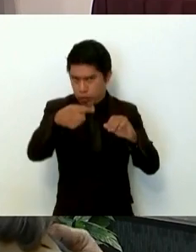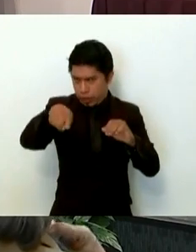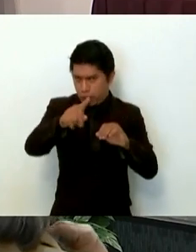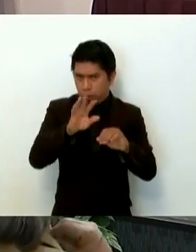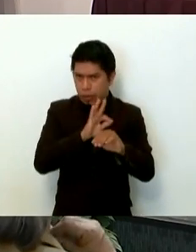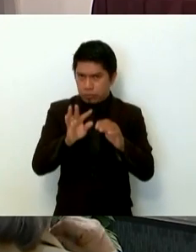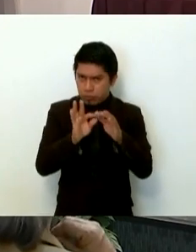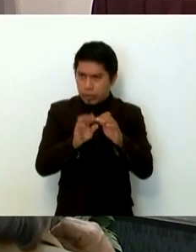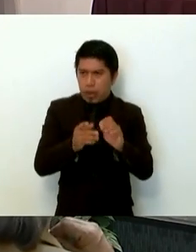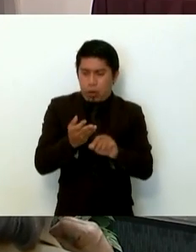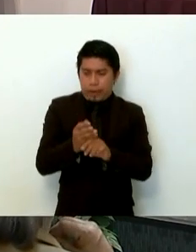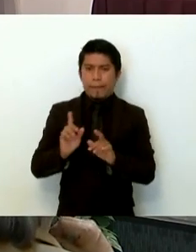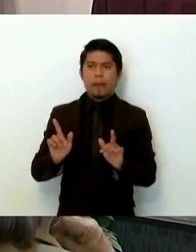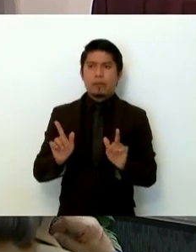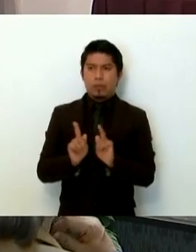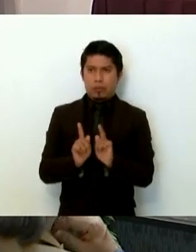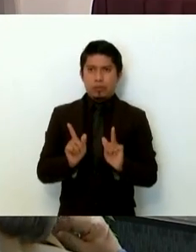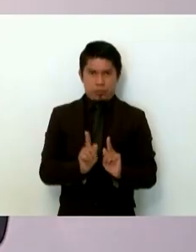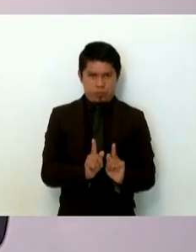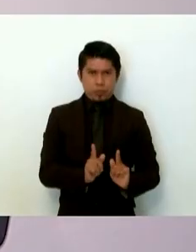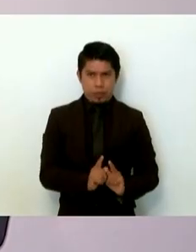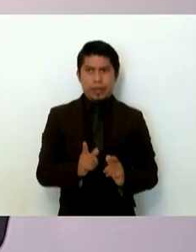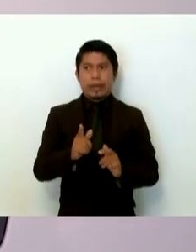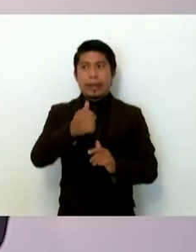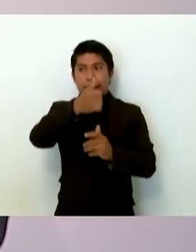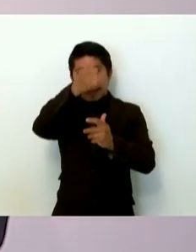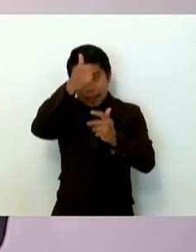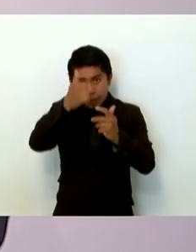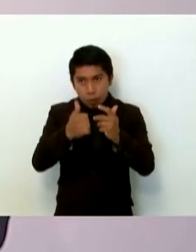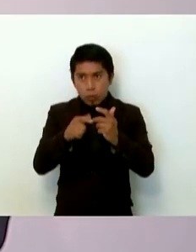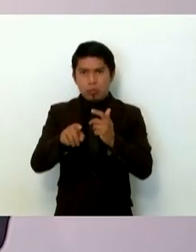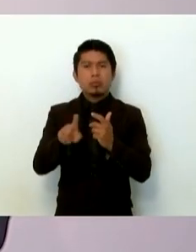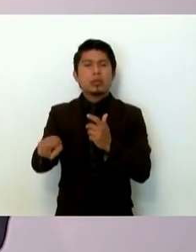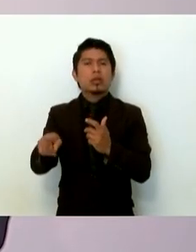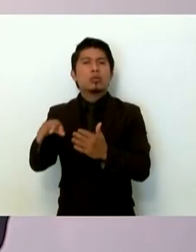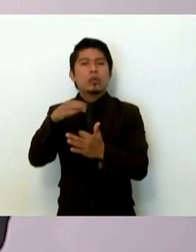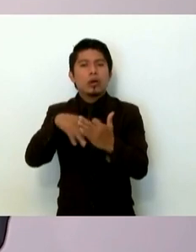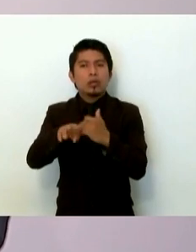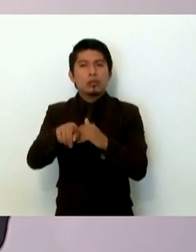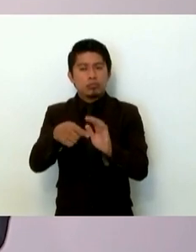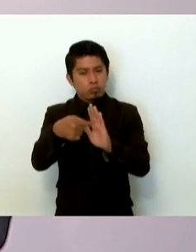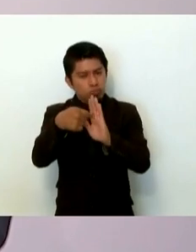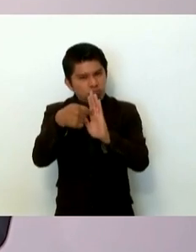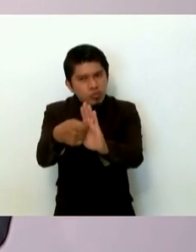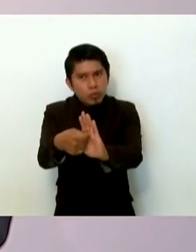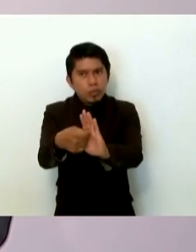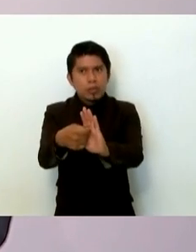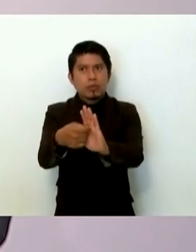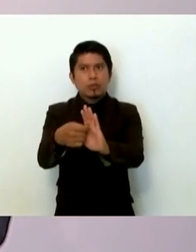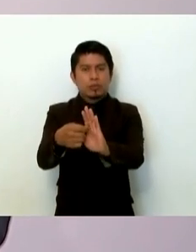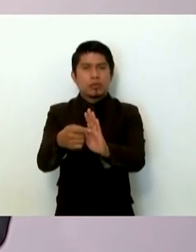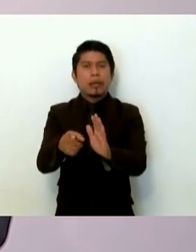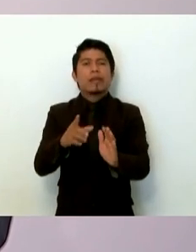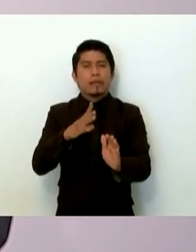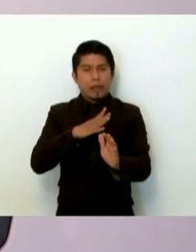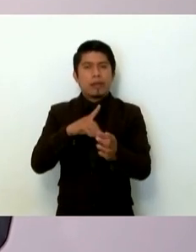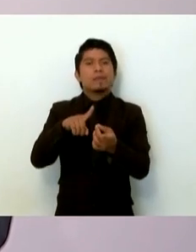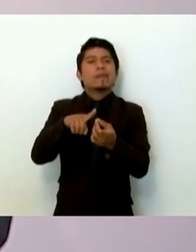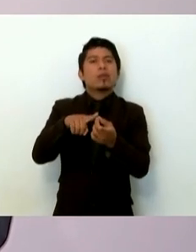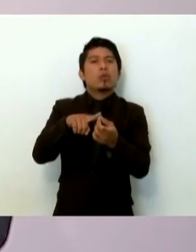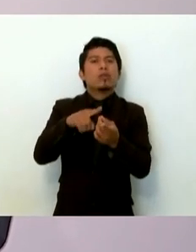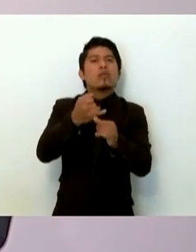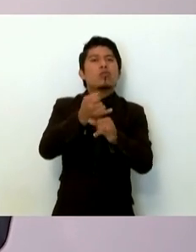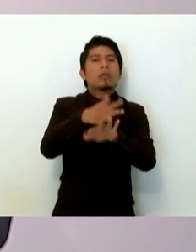esto va a ser un resumen. Cada uno de las afirmaciones que se presentan tienen su fuente